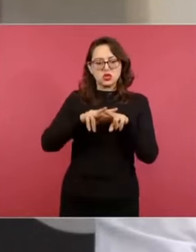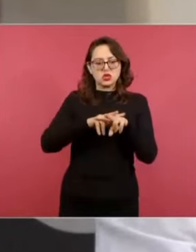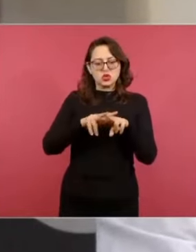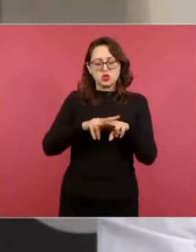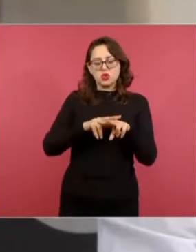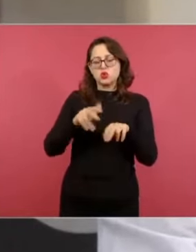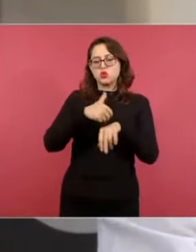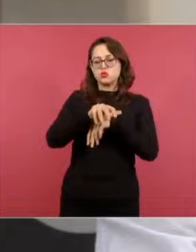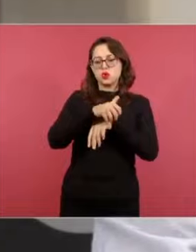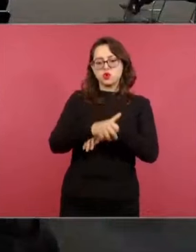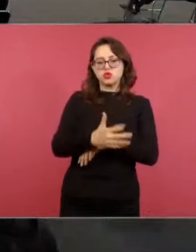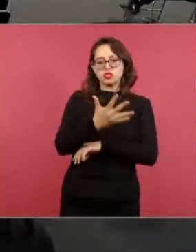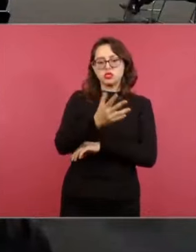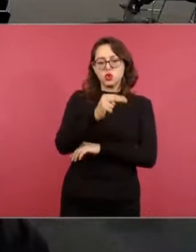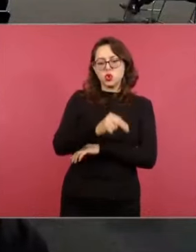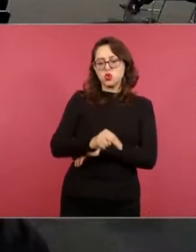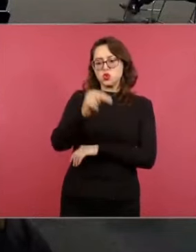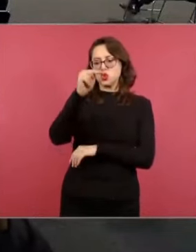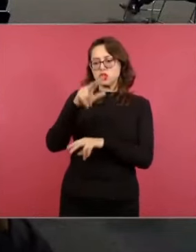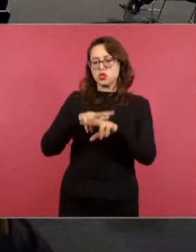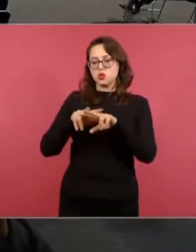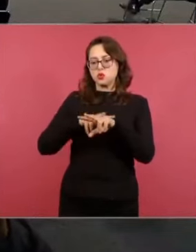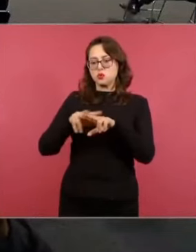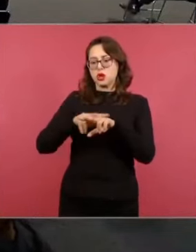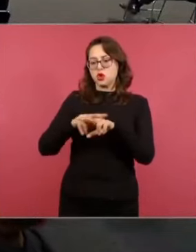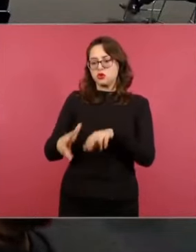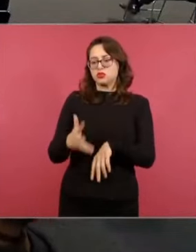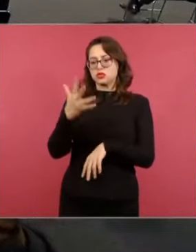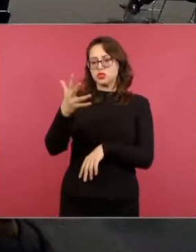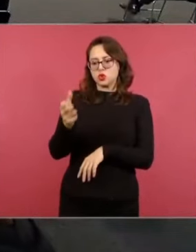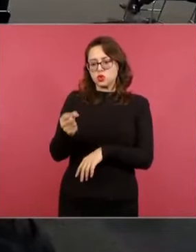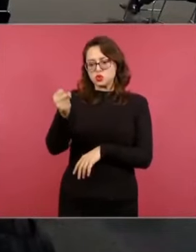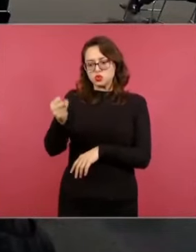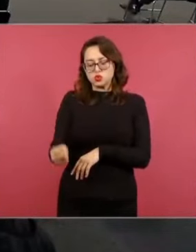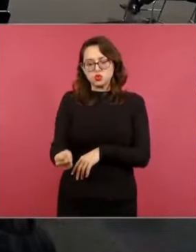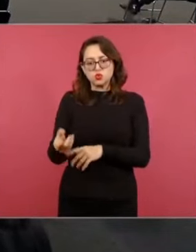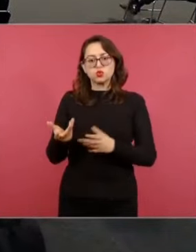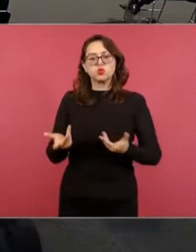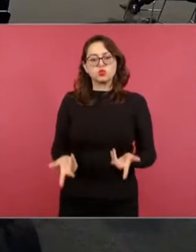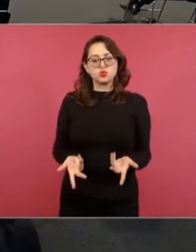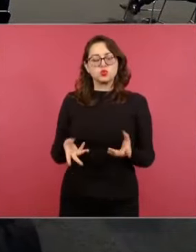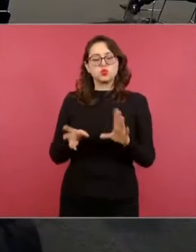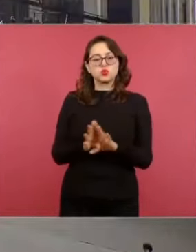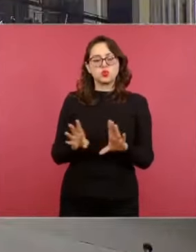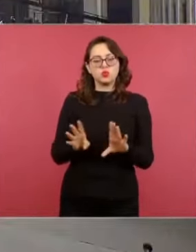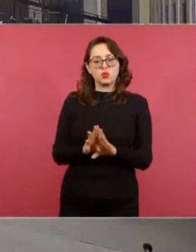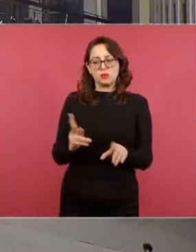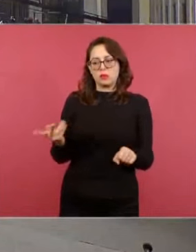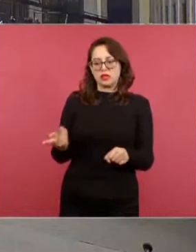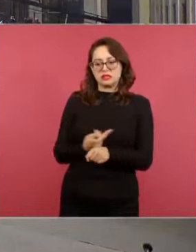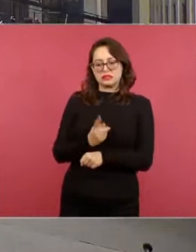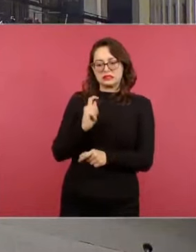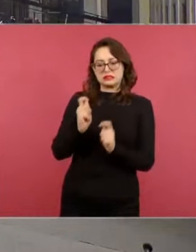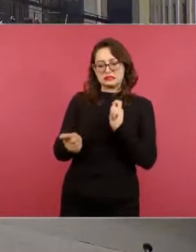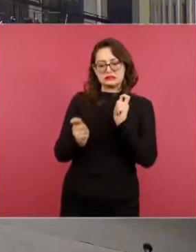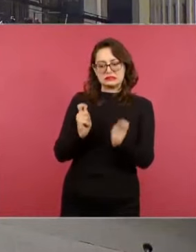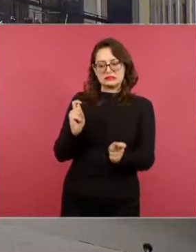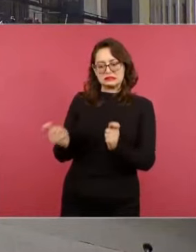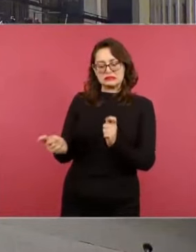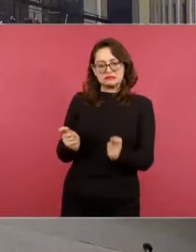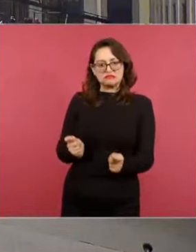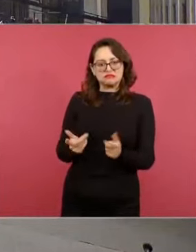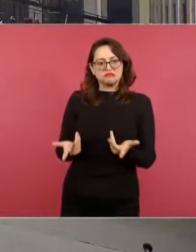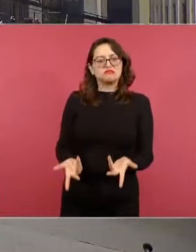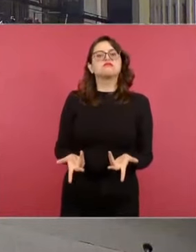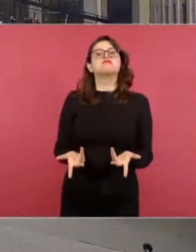sur. Me gustaría saber, en términos de construcción, ingeniería civil, ¿cómo está este